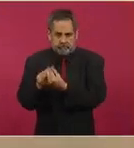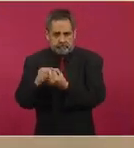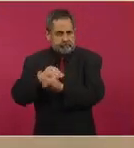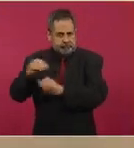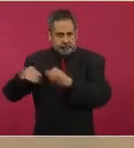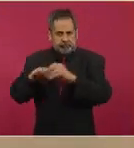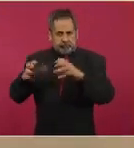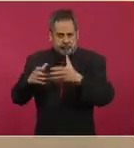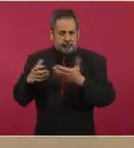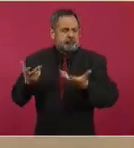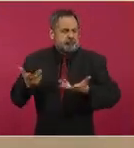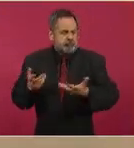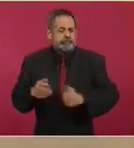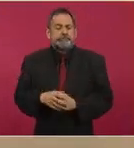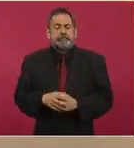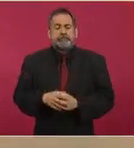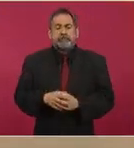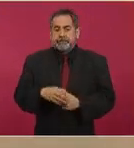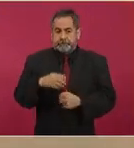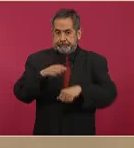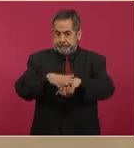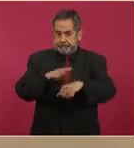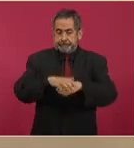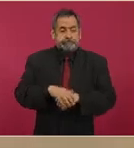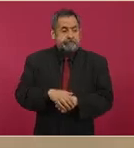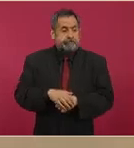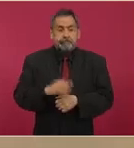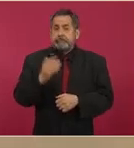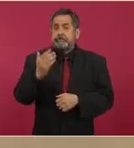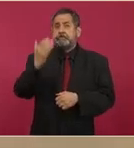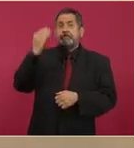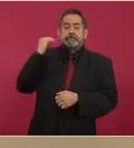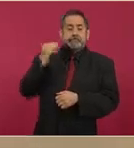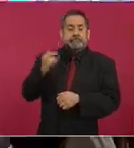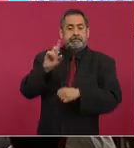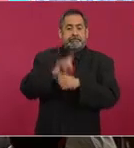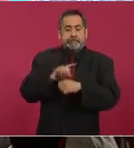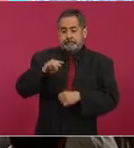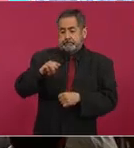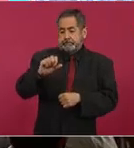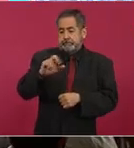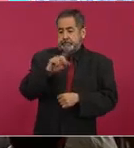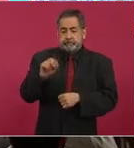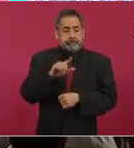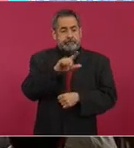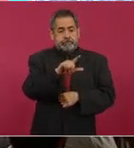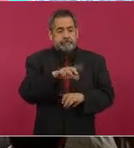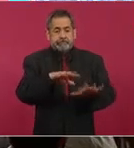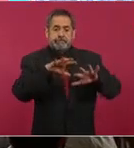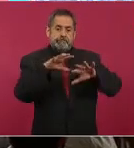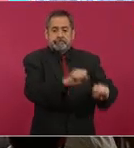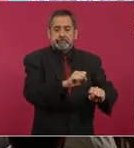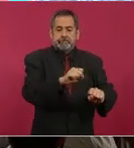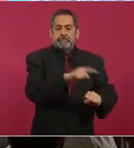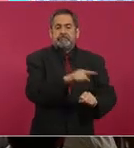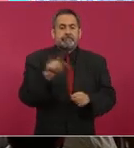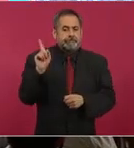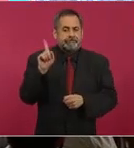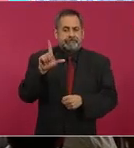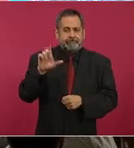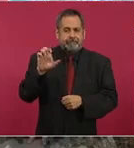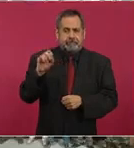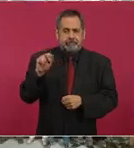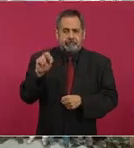término, damos cuenta de la detención el pasado 17 de marzo de Leonardo N., esto fue